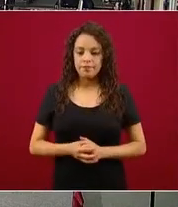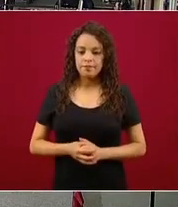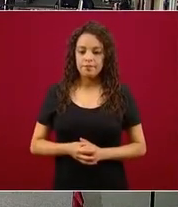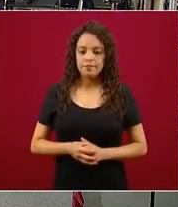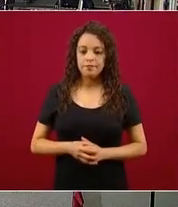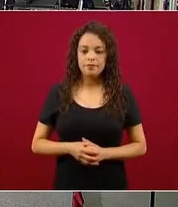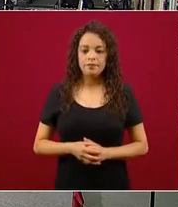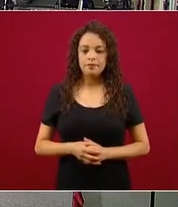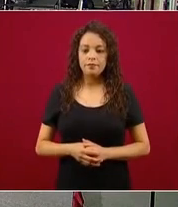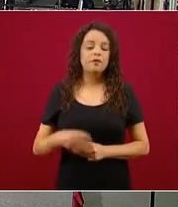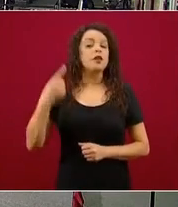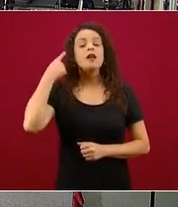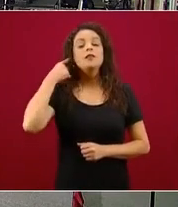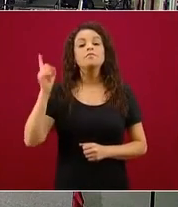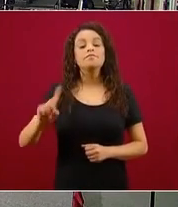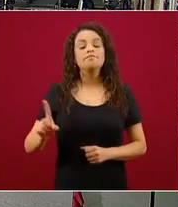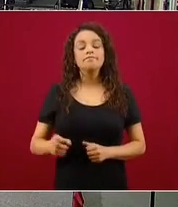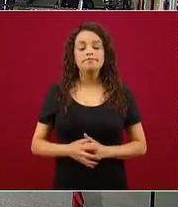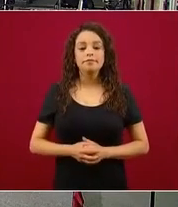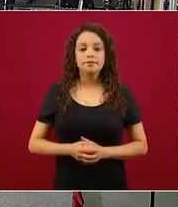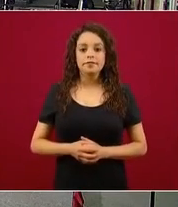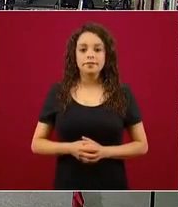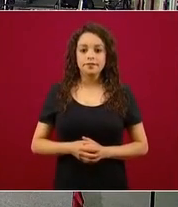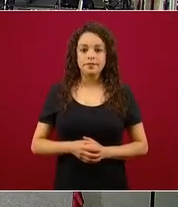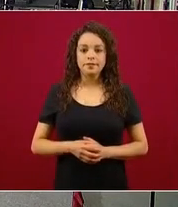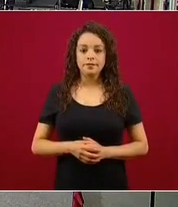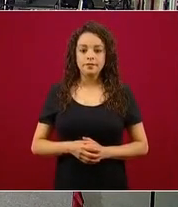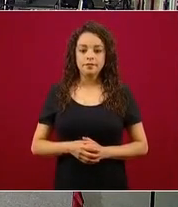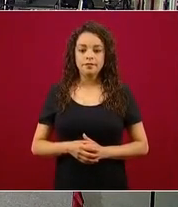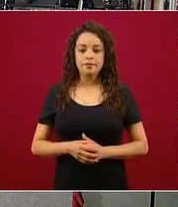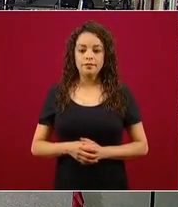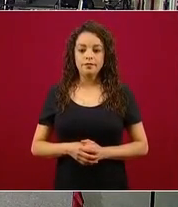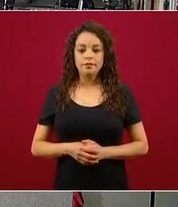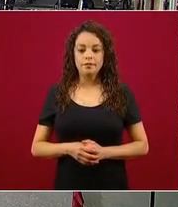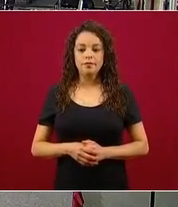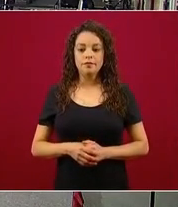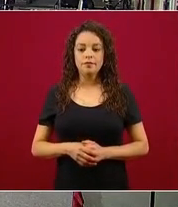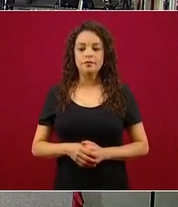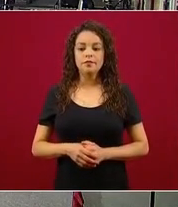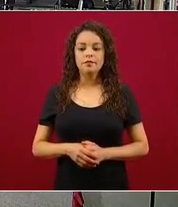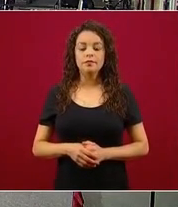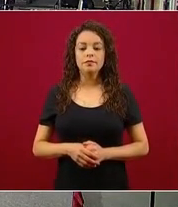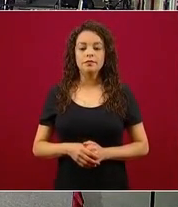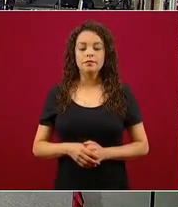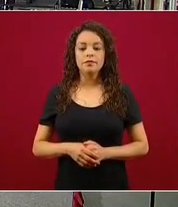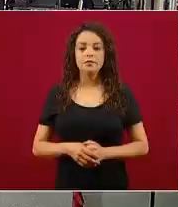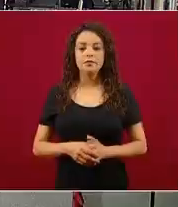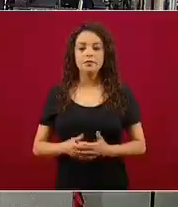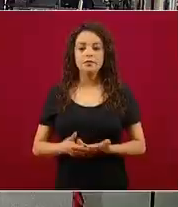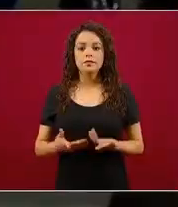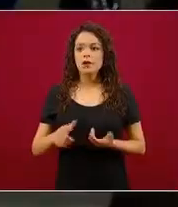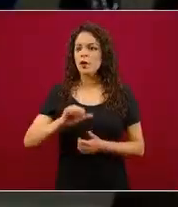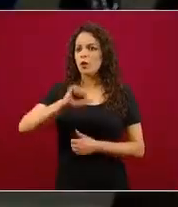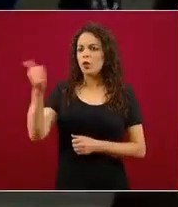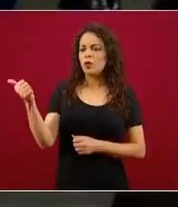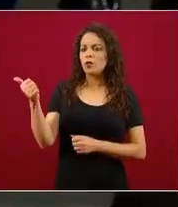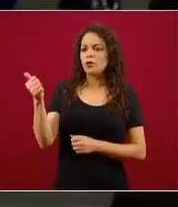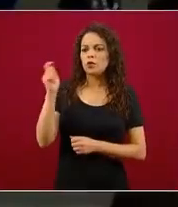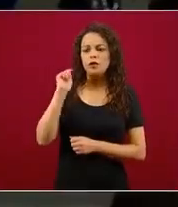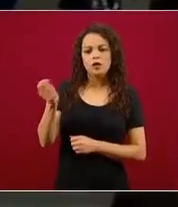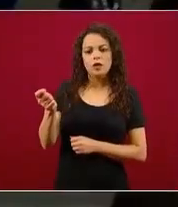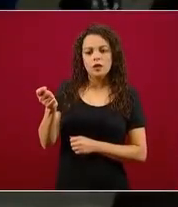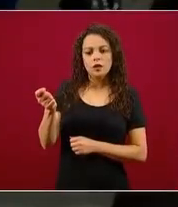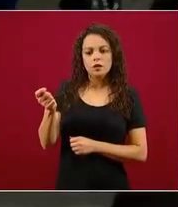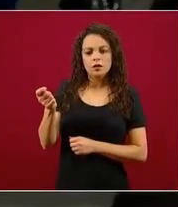¿por qué uno… bueno, uno ya está proyectándose al color naranja y el otro llama a